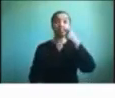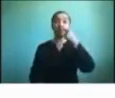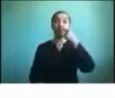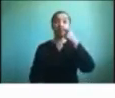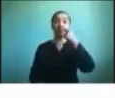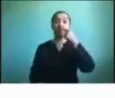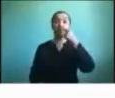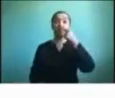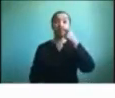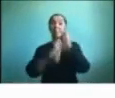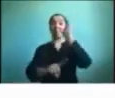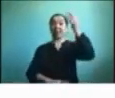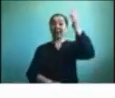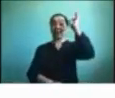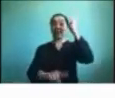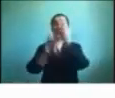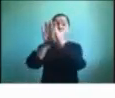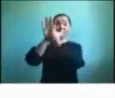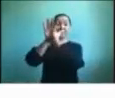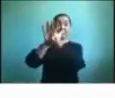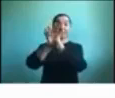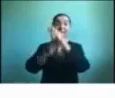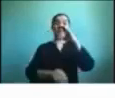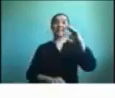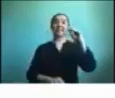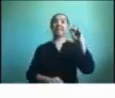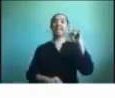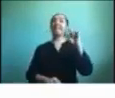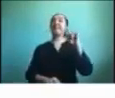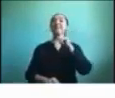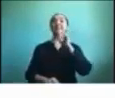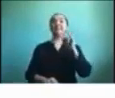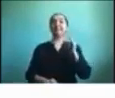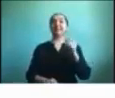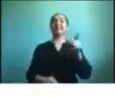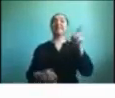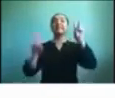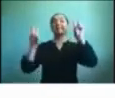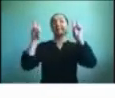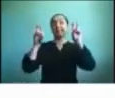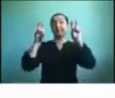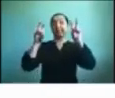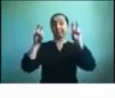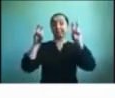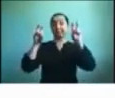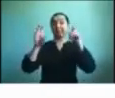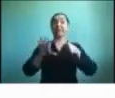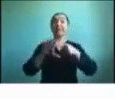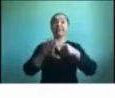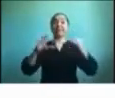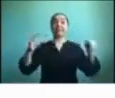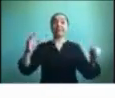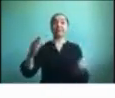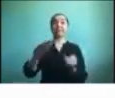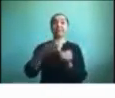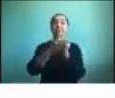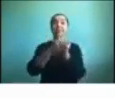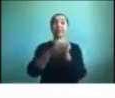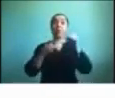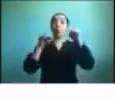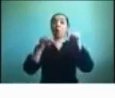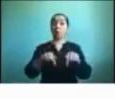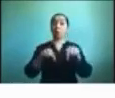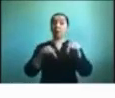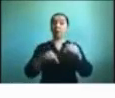de CEDETI, llamado Tecnologías Inclusivas. El día de hoy estaremos presentando Olivia Gress,